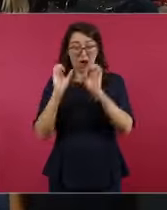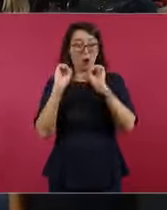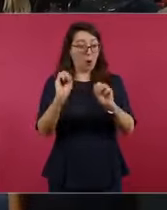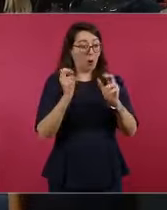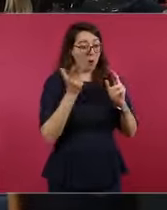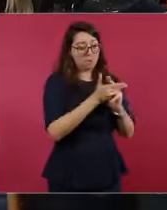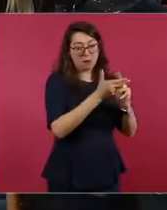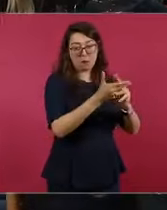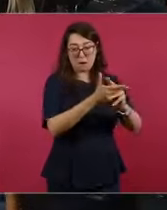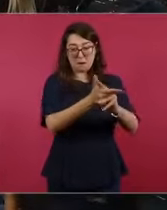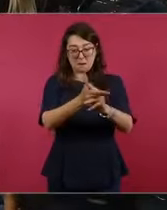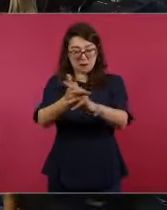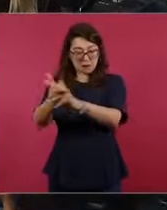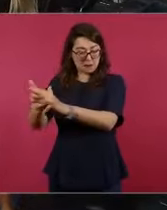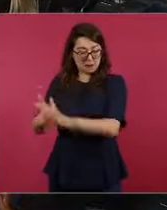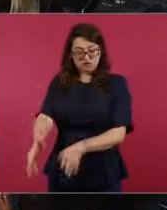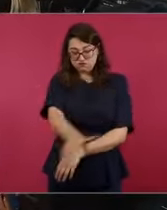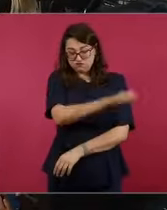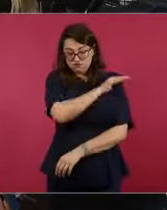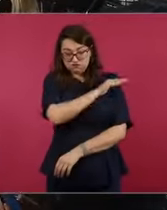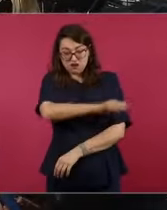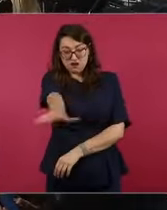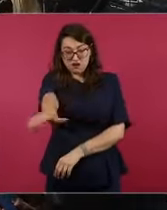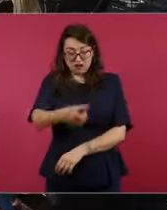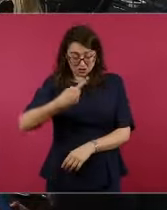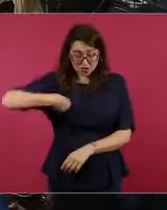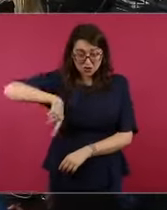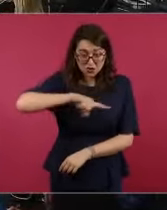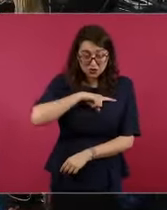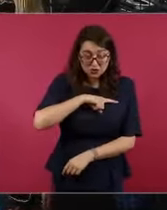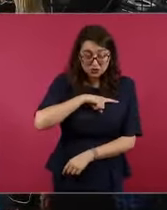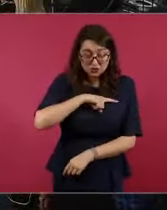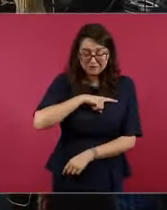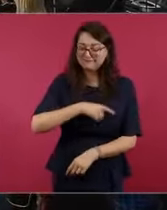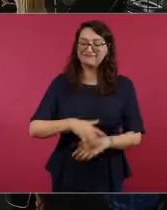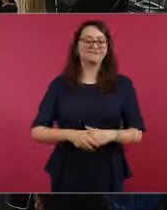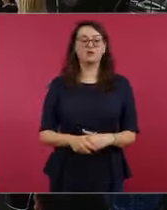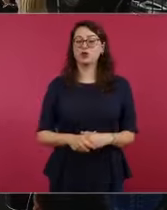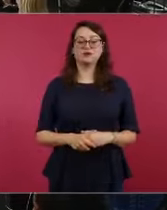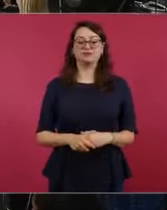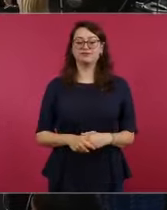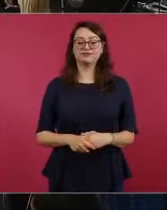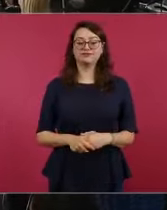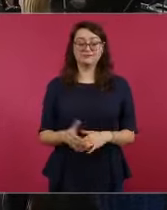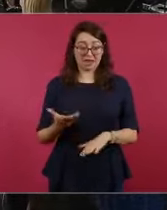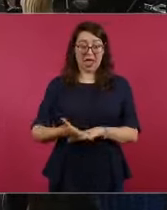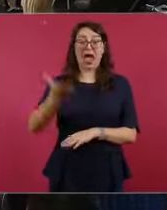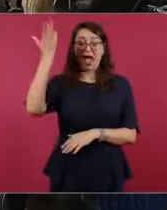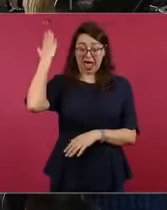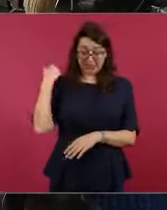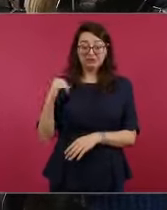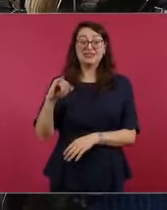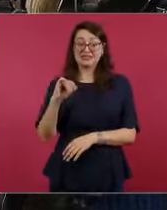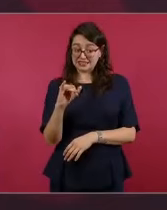y en el universal se callaban.